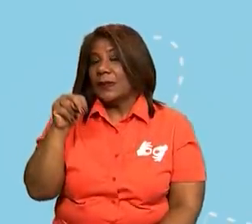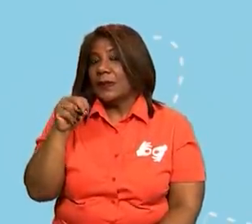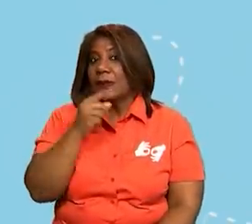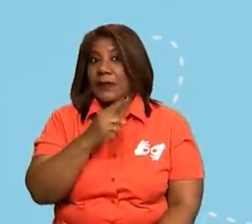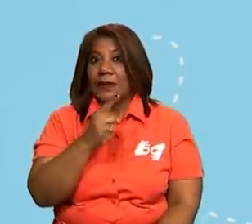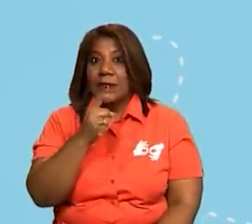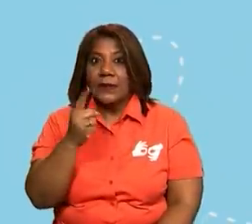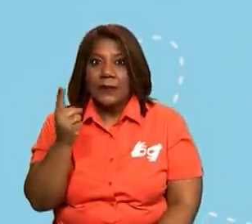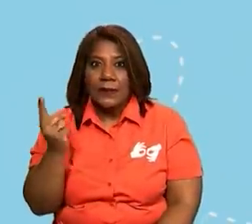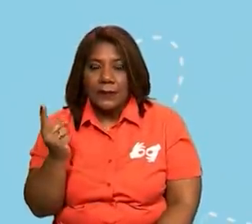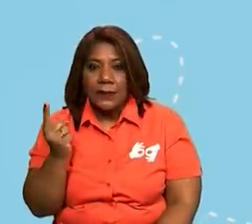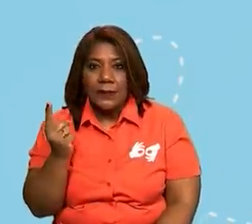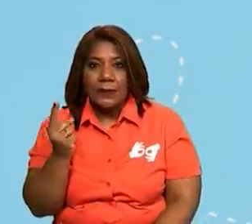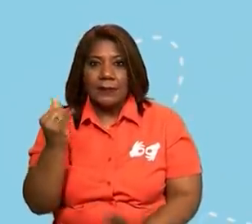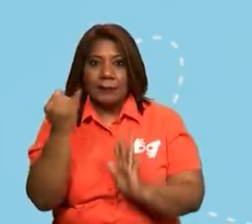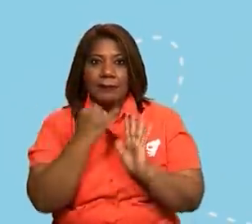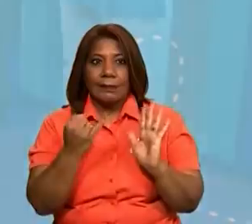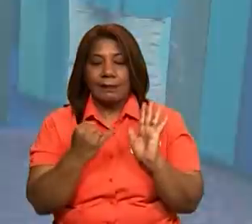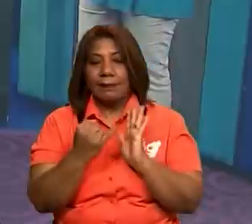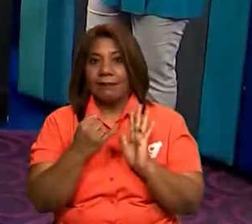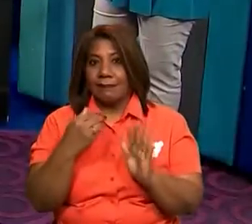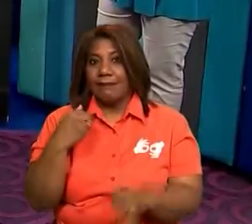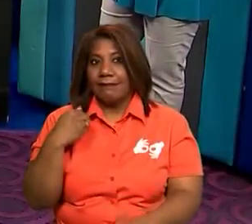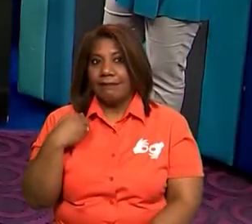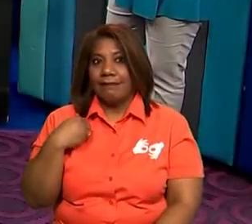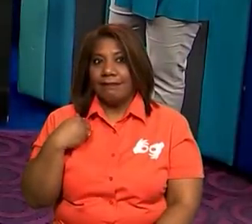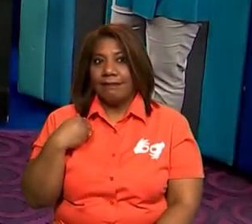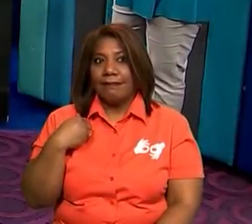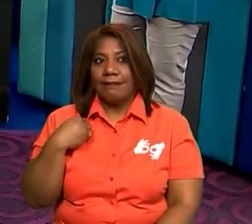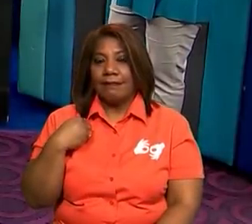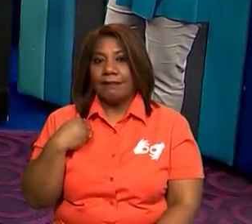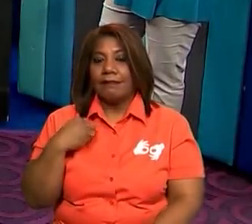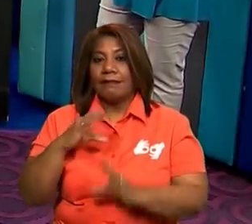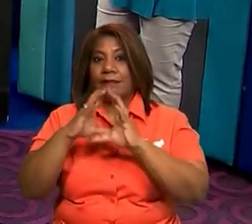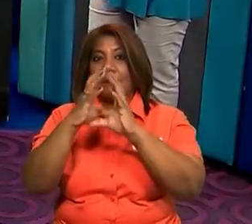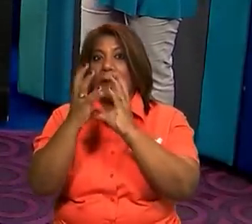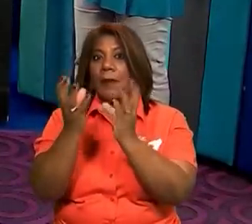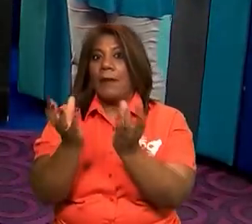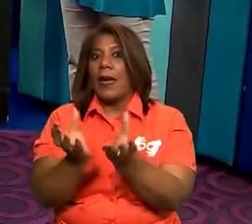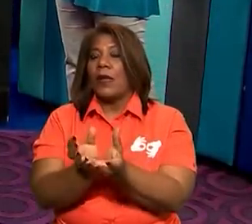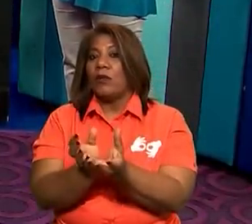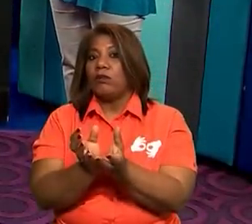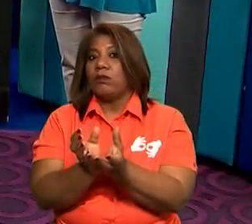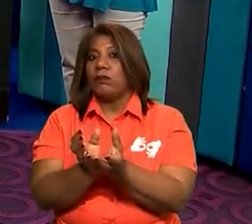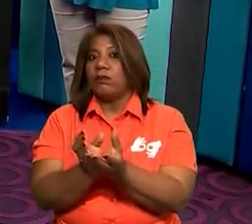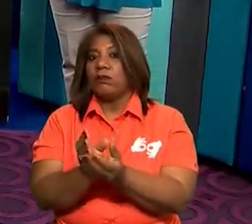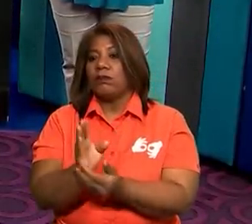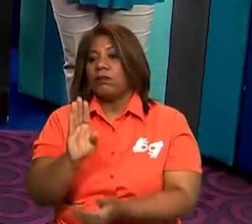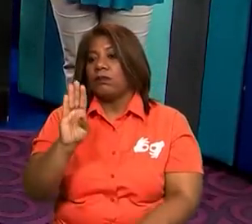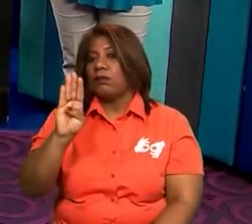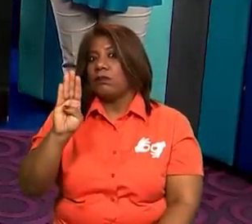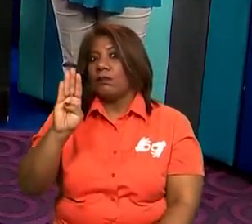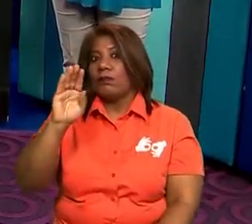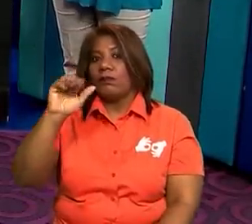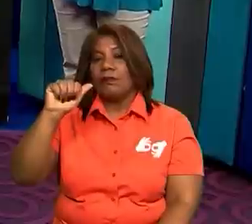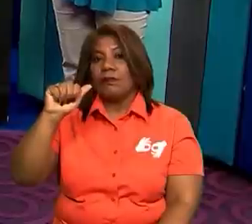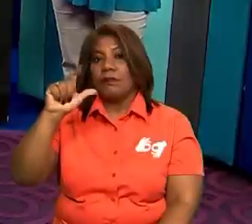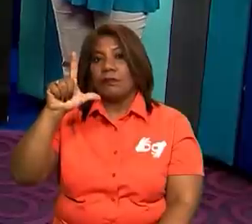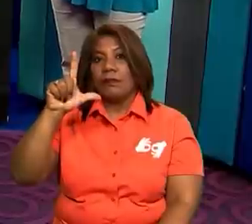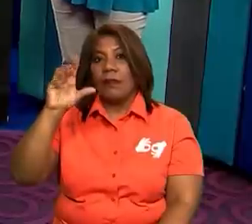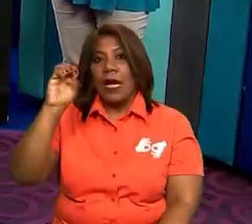palabras. Maestra Tamara, tenemos allí el balón. Balón. Ahora vamos a preguntarle a los chicos.